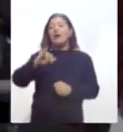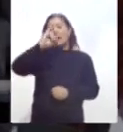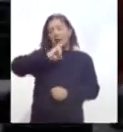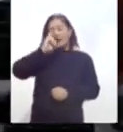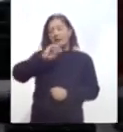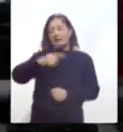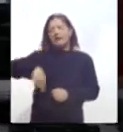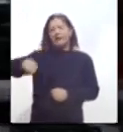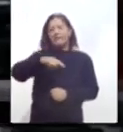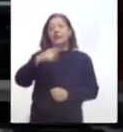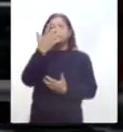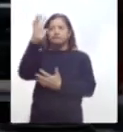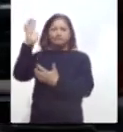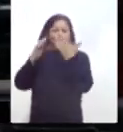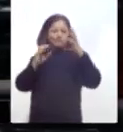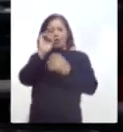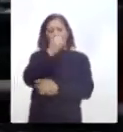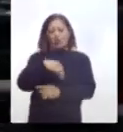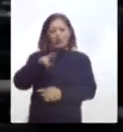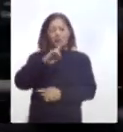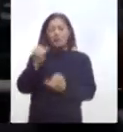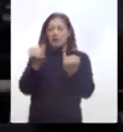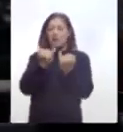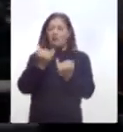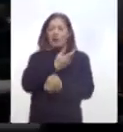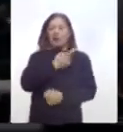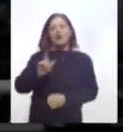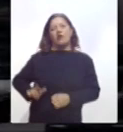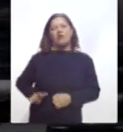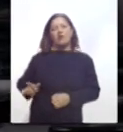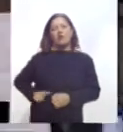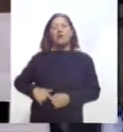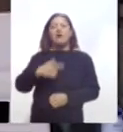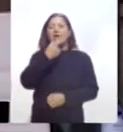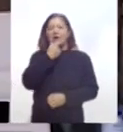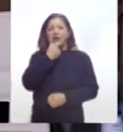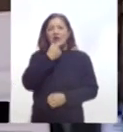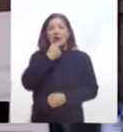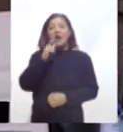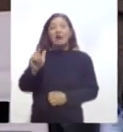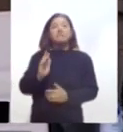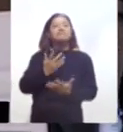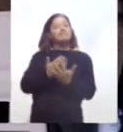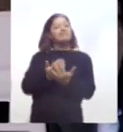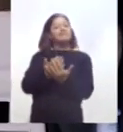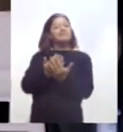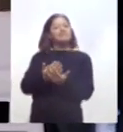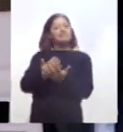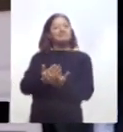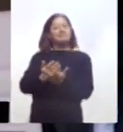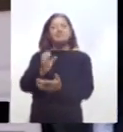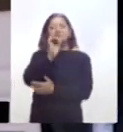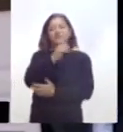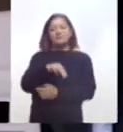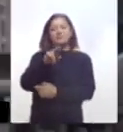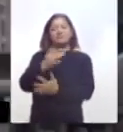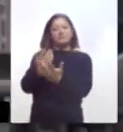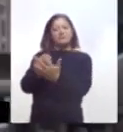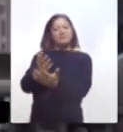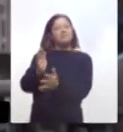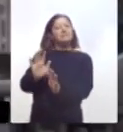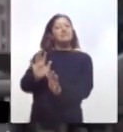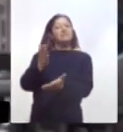Unidas para el Cambio Climático y al Gobierno Británico, a posponer la conferencia de las partes de la Convención Marco de la ONU para el Cambio